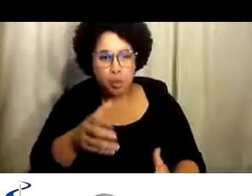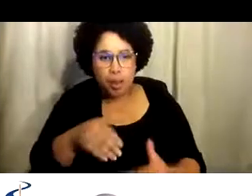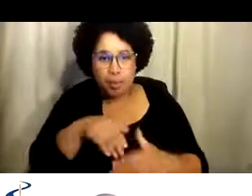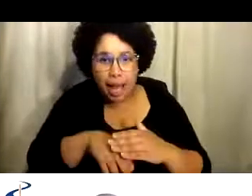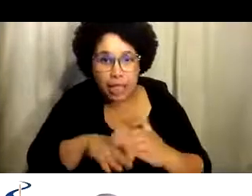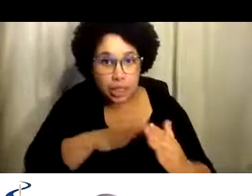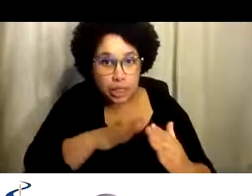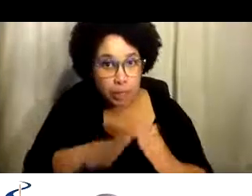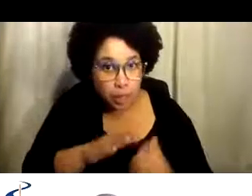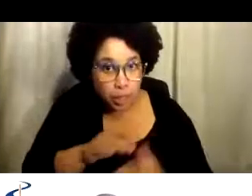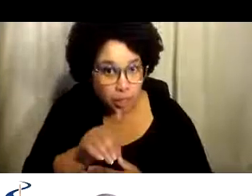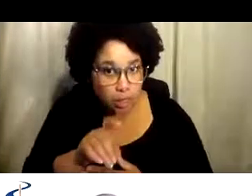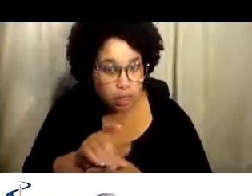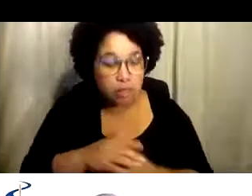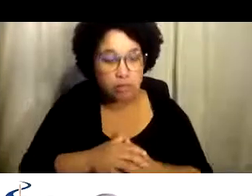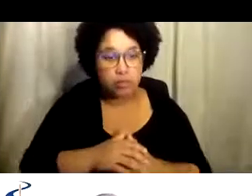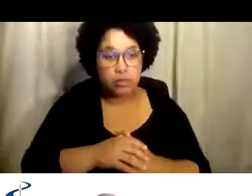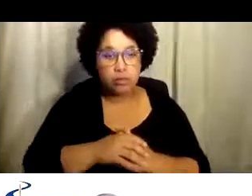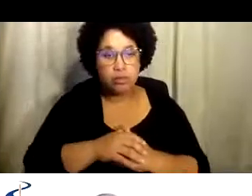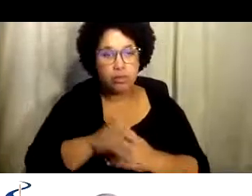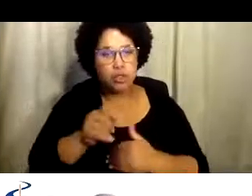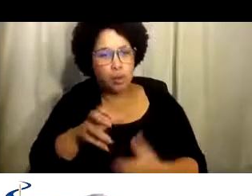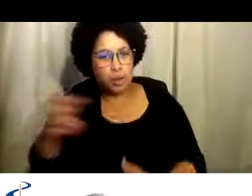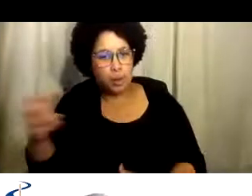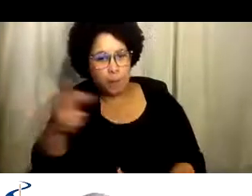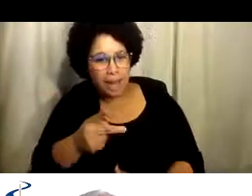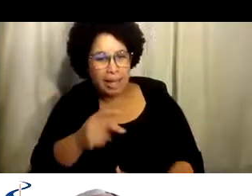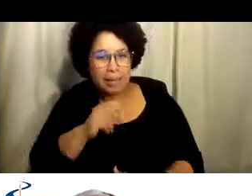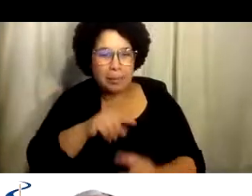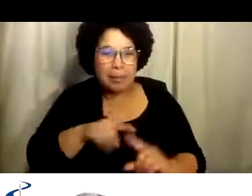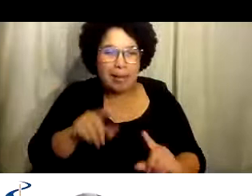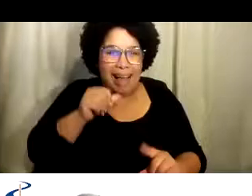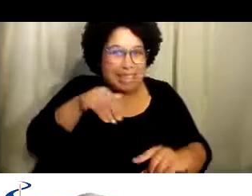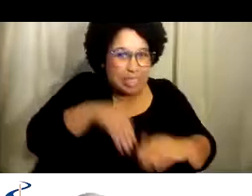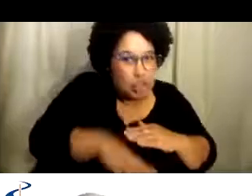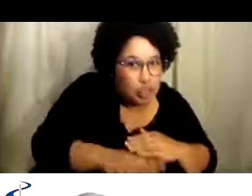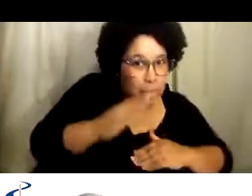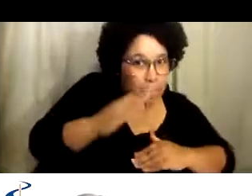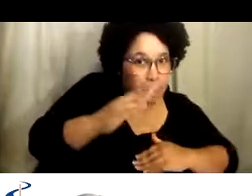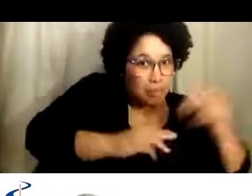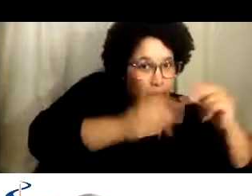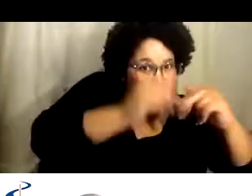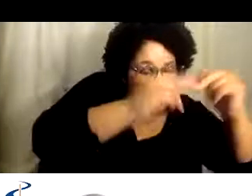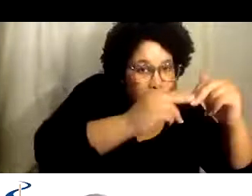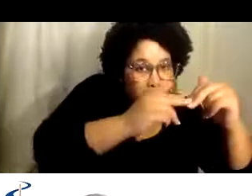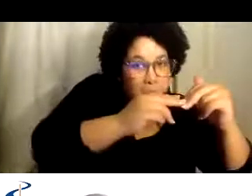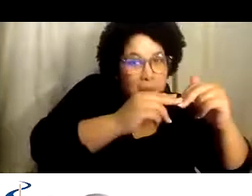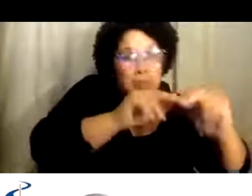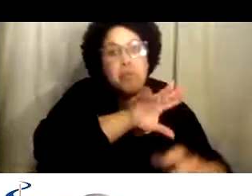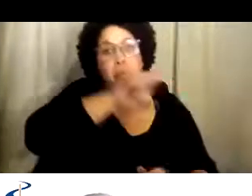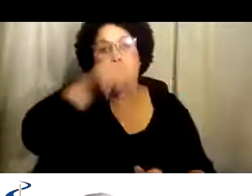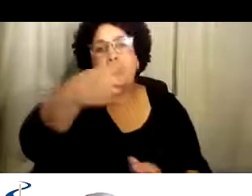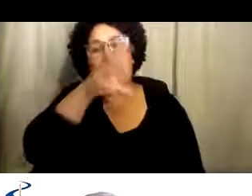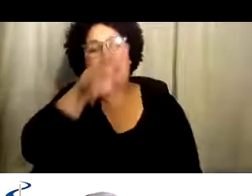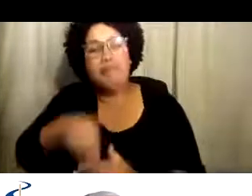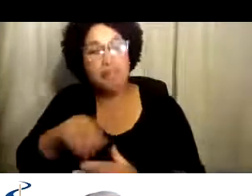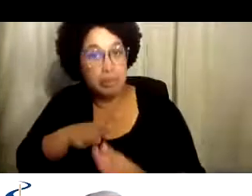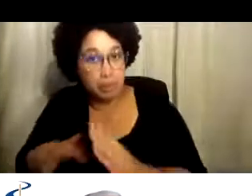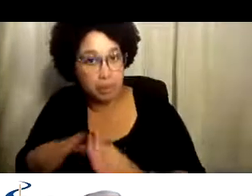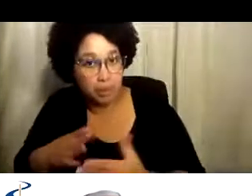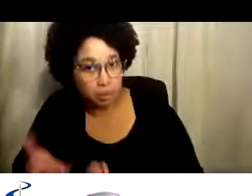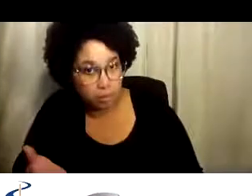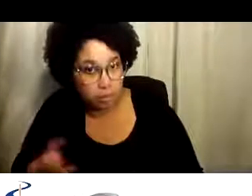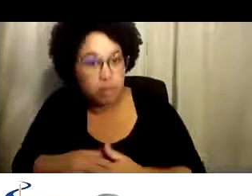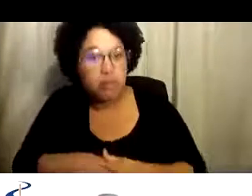regresas a la instalación, quieres acceso a la comunidad, quieres regresar pero no entrar al edificio, solamente estar en la comunidad.